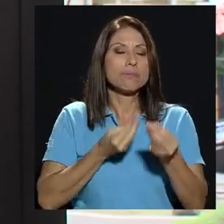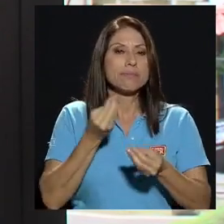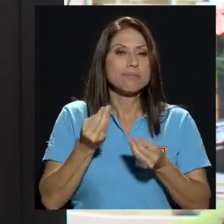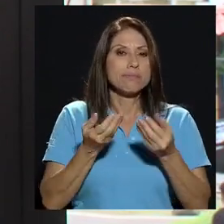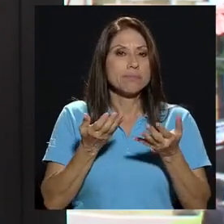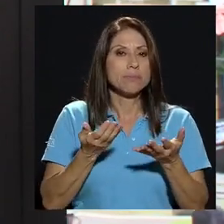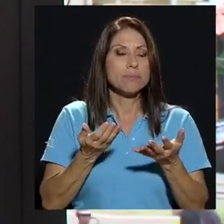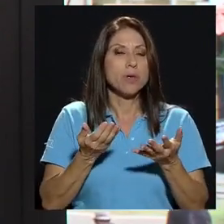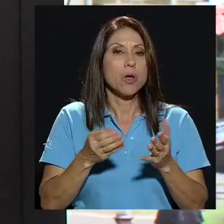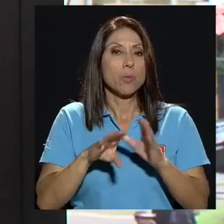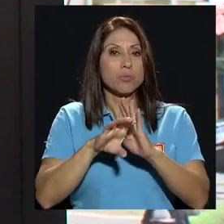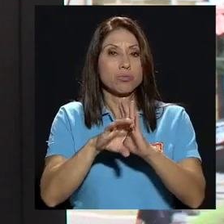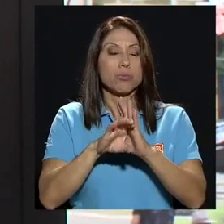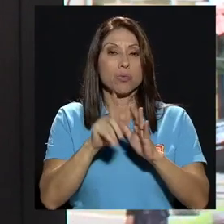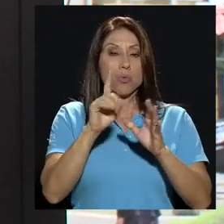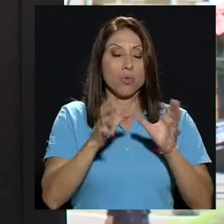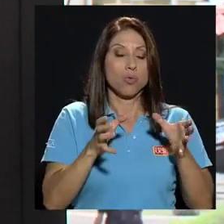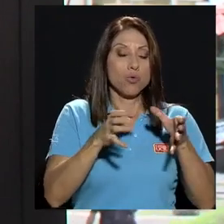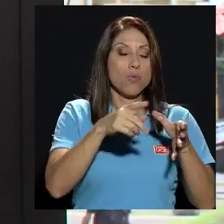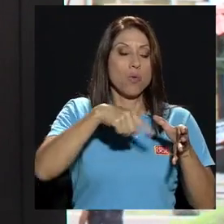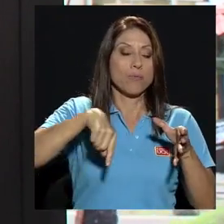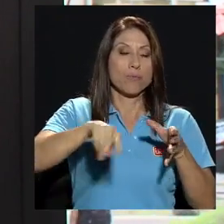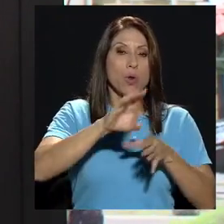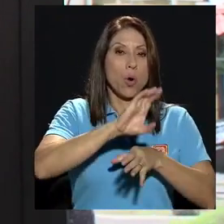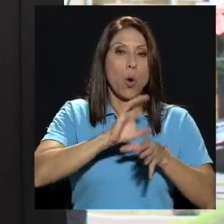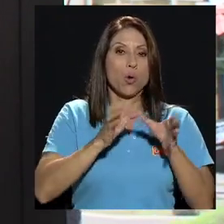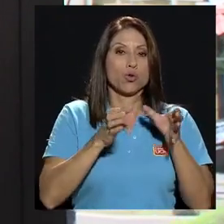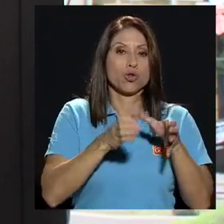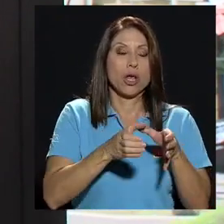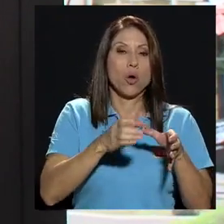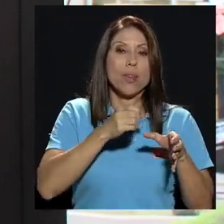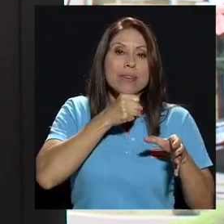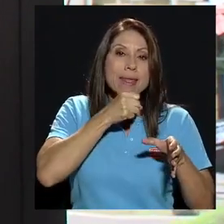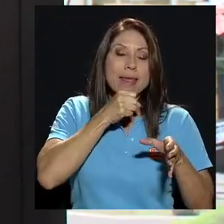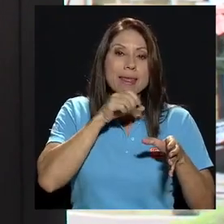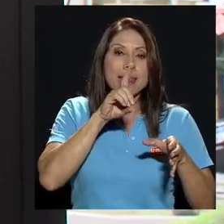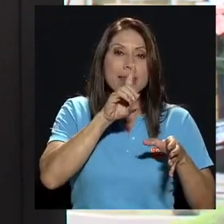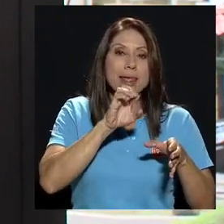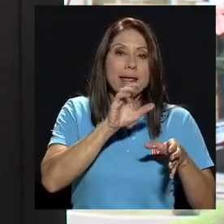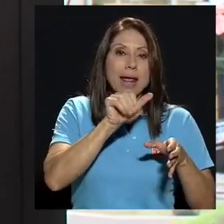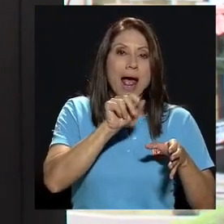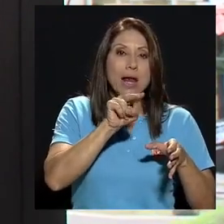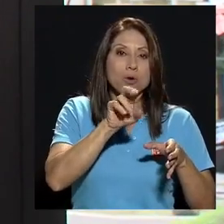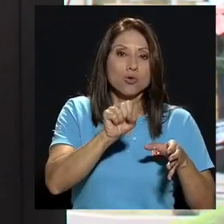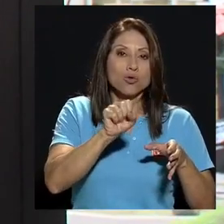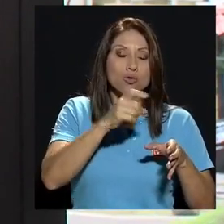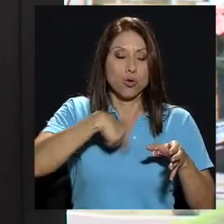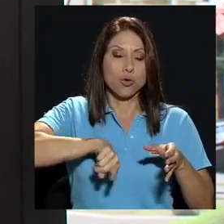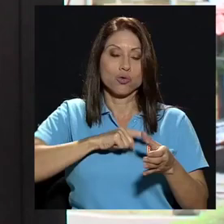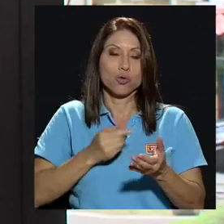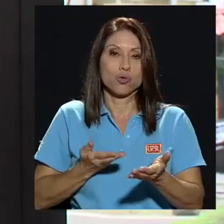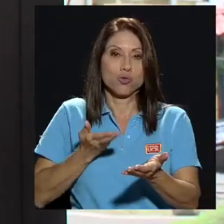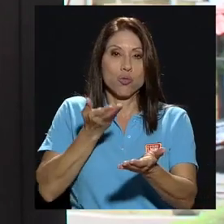un grupo que es el Consejo de Decanos, nosotros hicimos una propuesta para